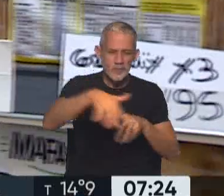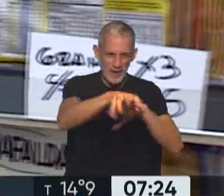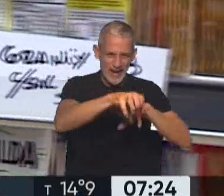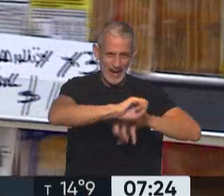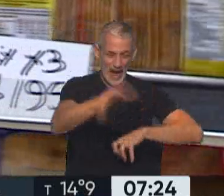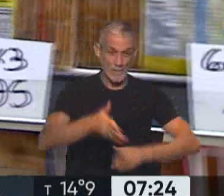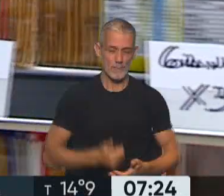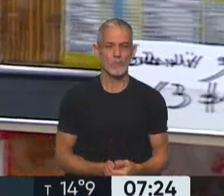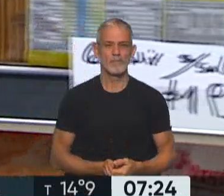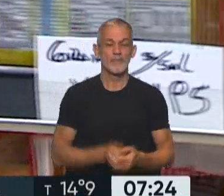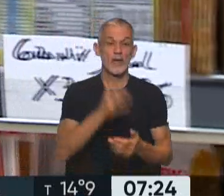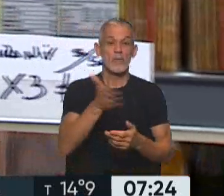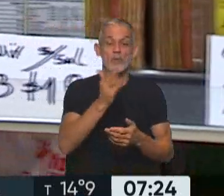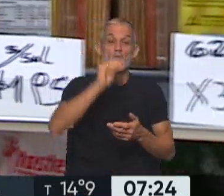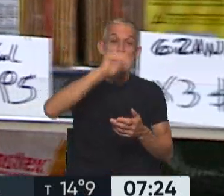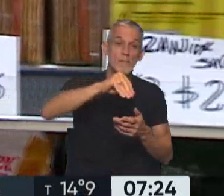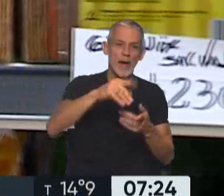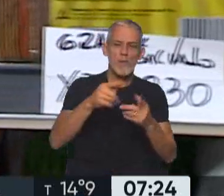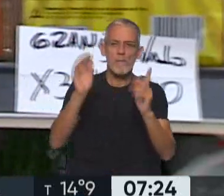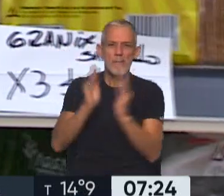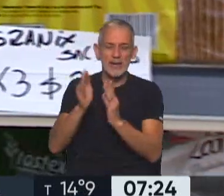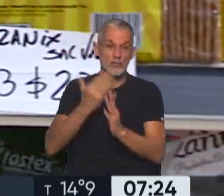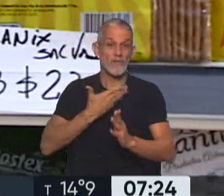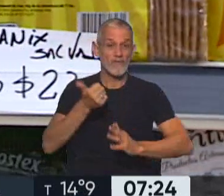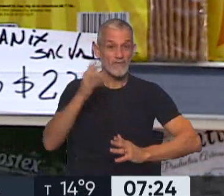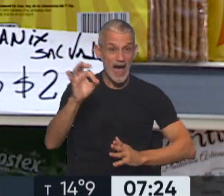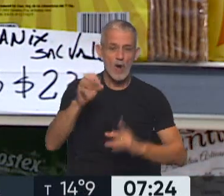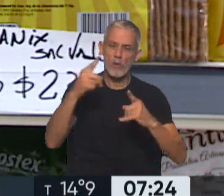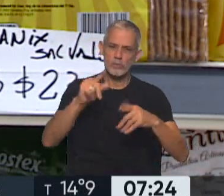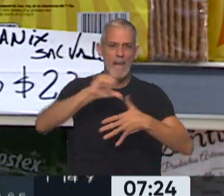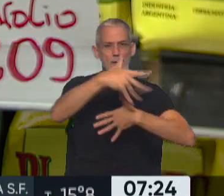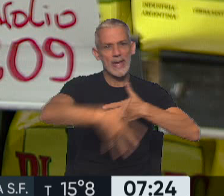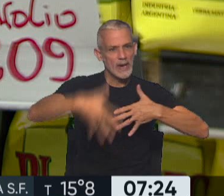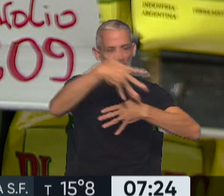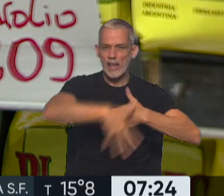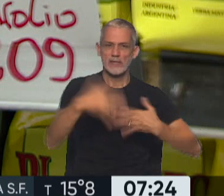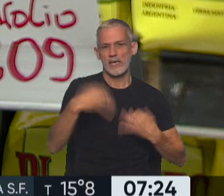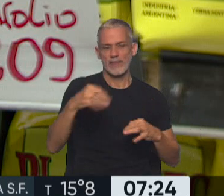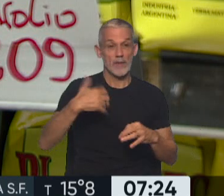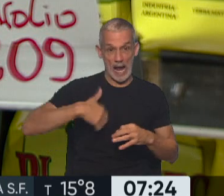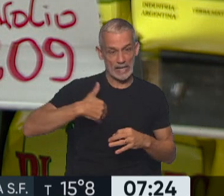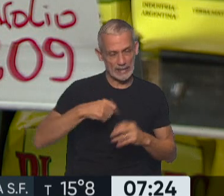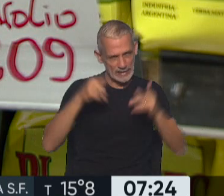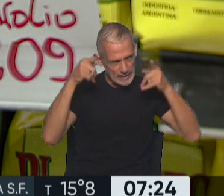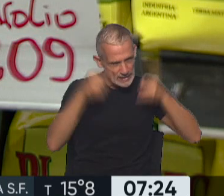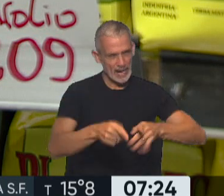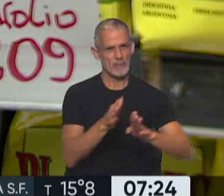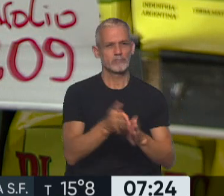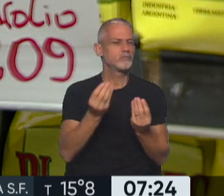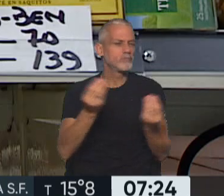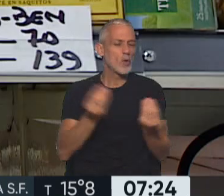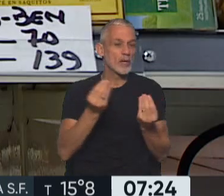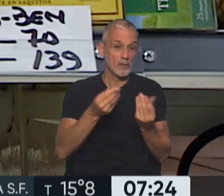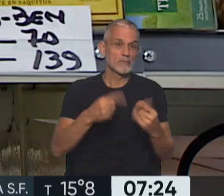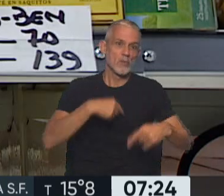Producir más con menos, ese es según la FAO. El reto de América Latina en general y de Argentina en particular ante